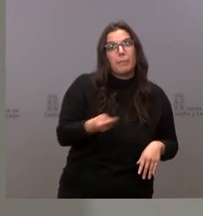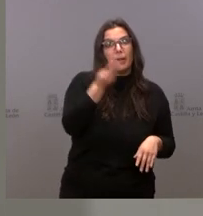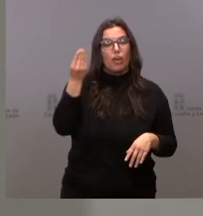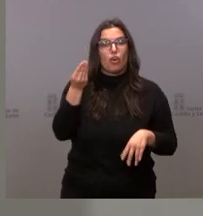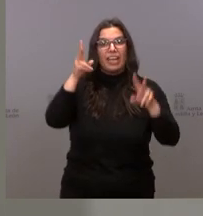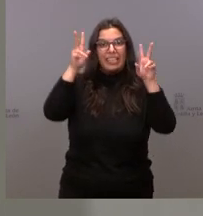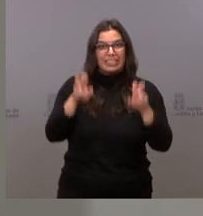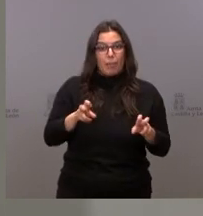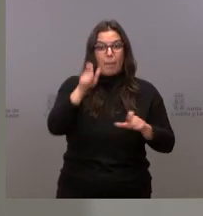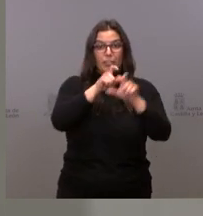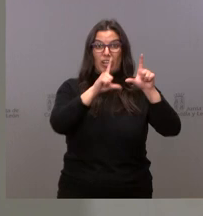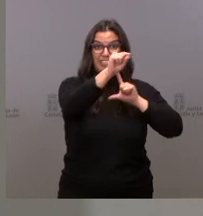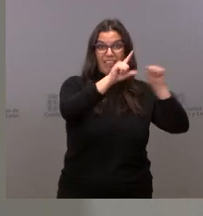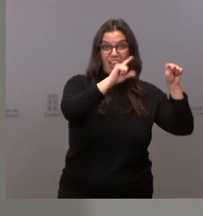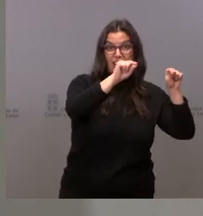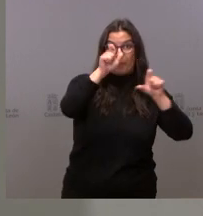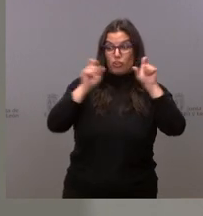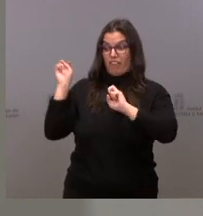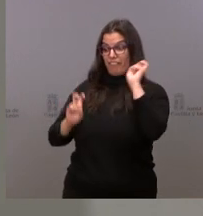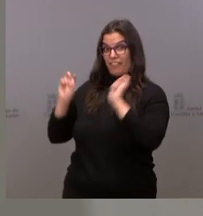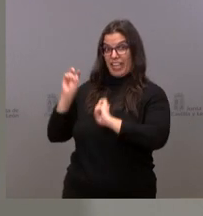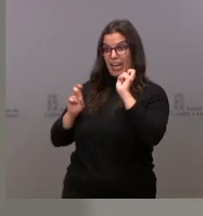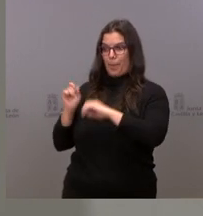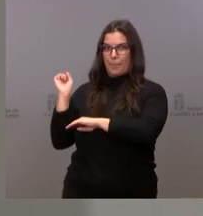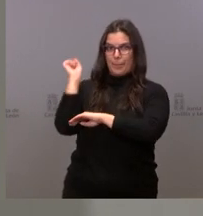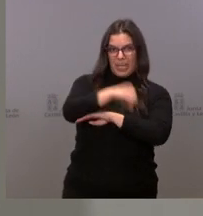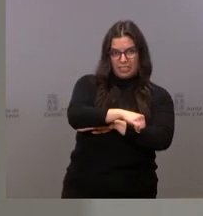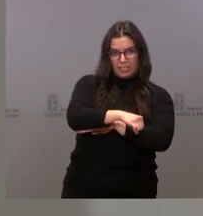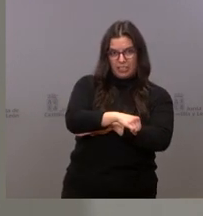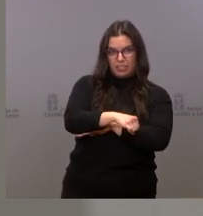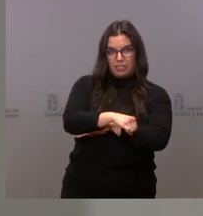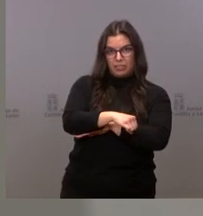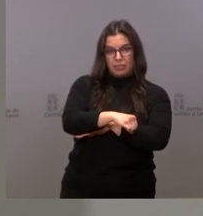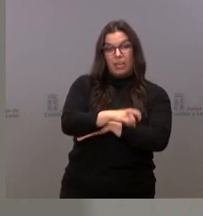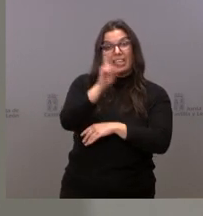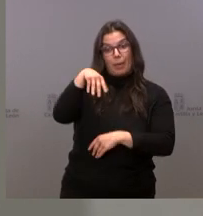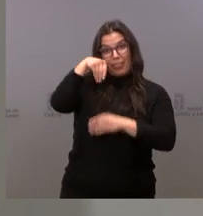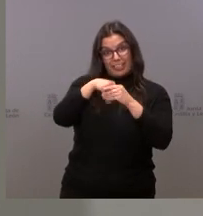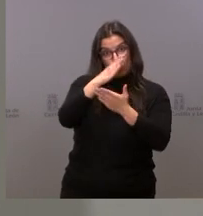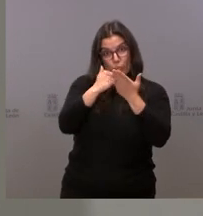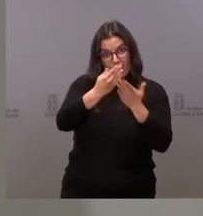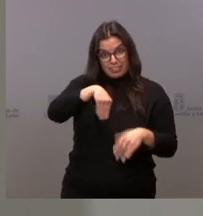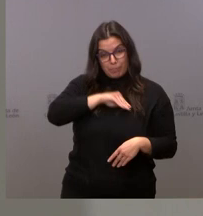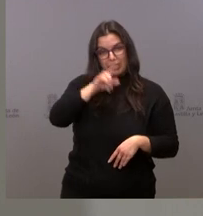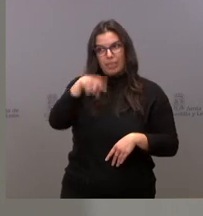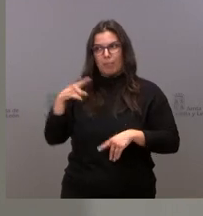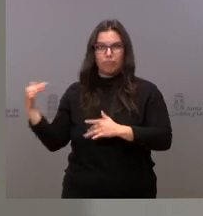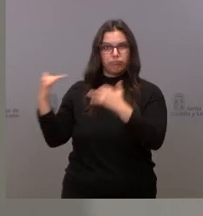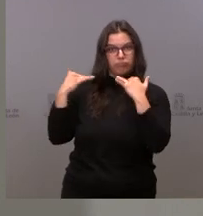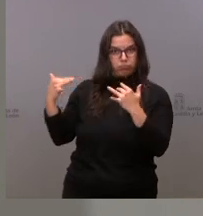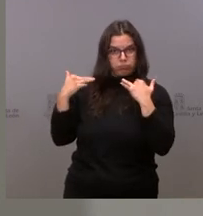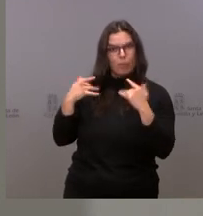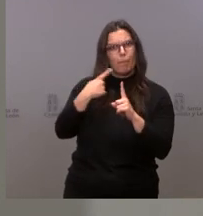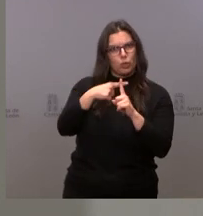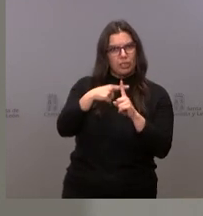migratorio positivo y un balance migratorio entre comunidades positivo, que para nosotros es muy importante. Es